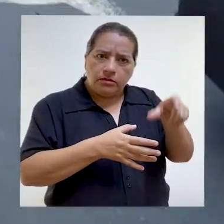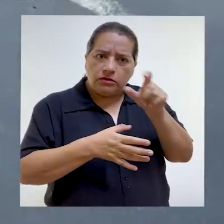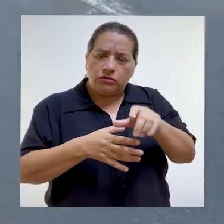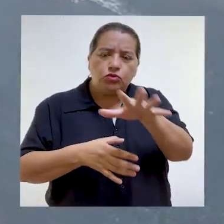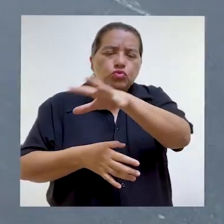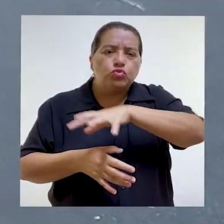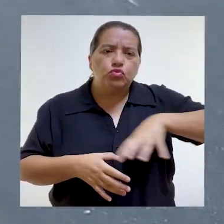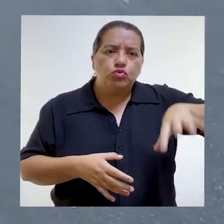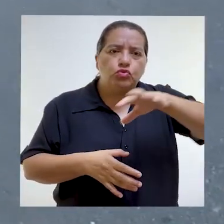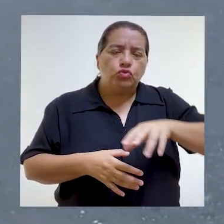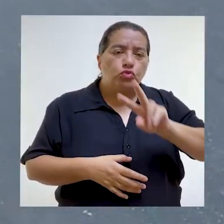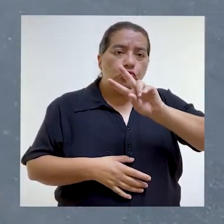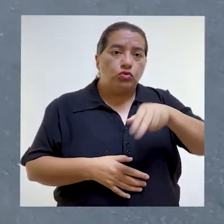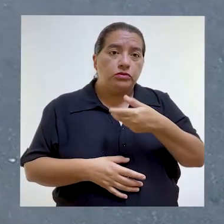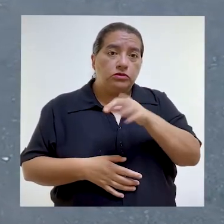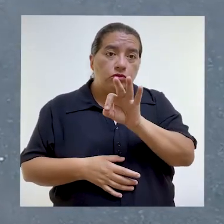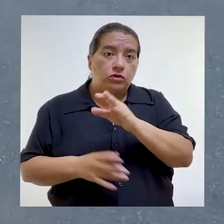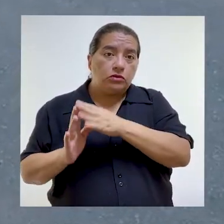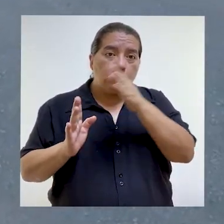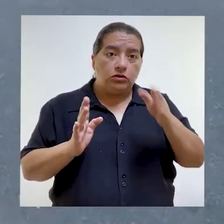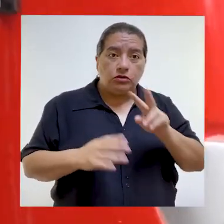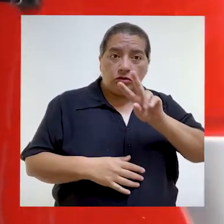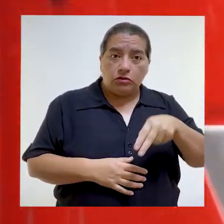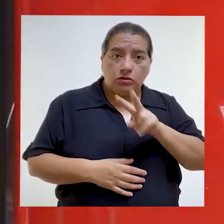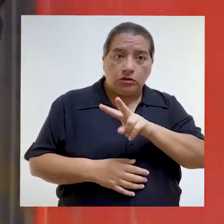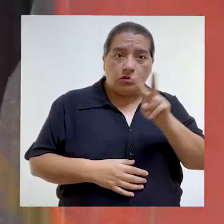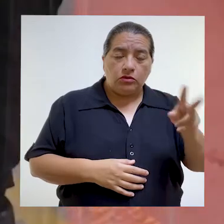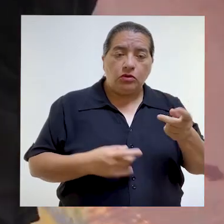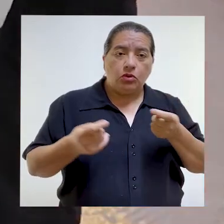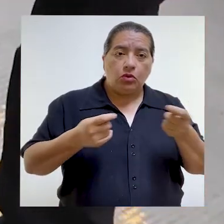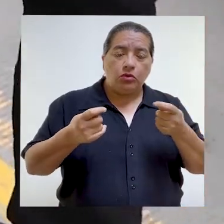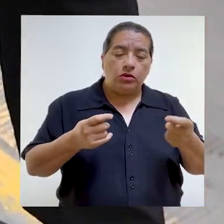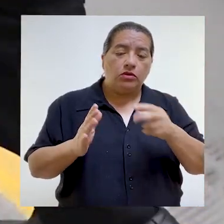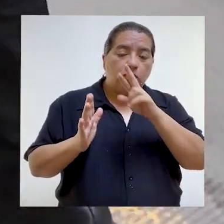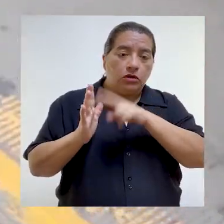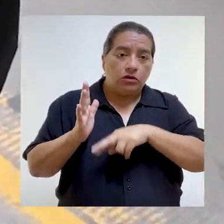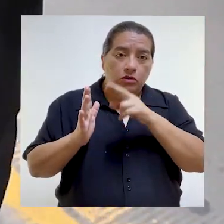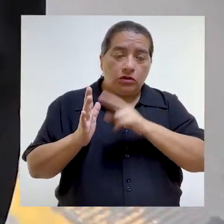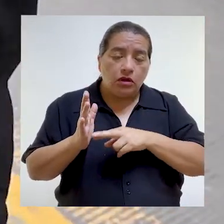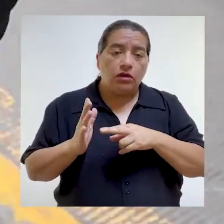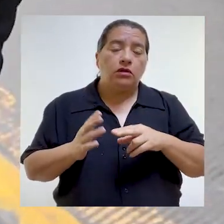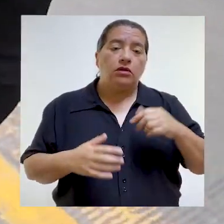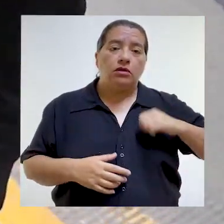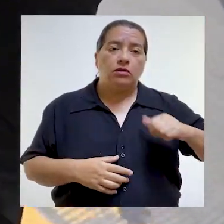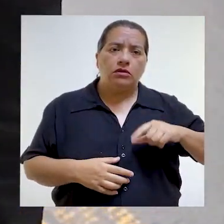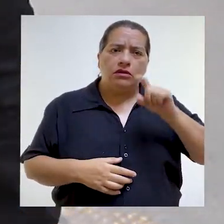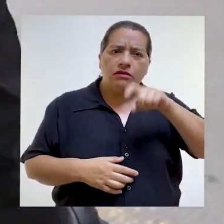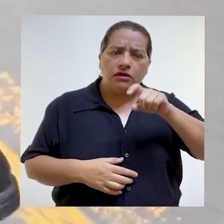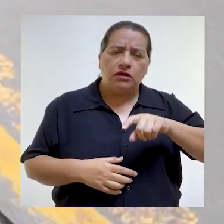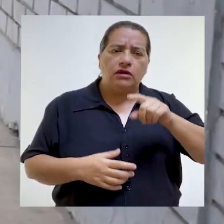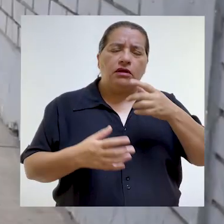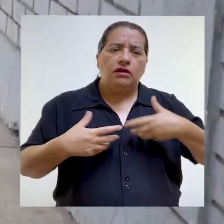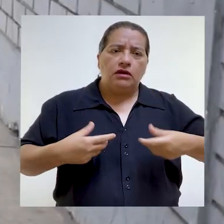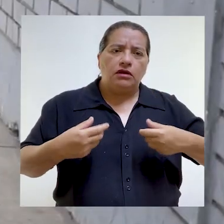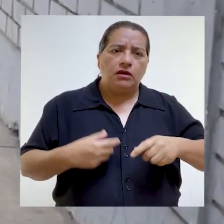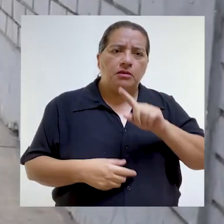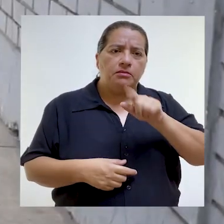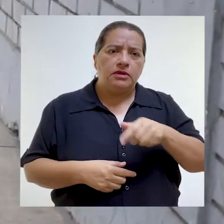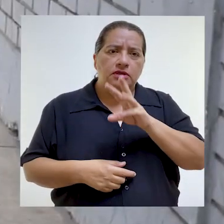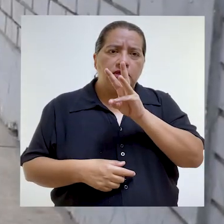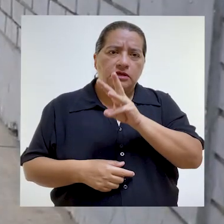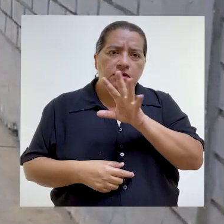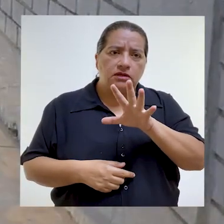a favor de esta población en su jurisdicción. Entre los años 2019 y 2022, los gobiernos regionales y locales debieron gastar 1